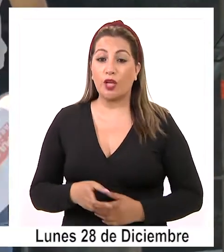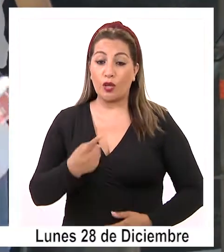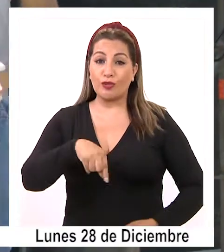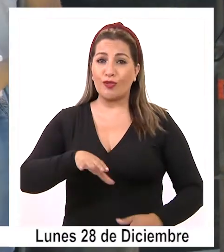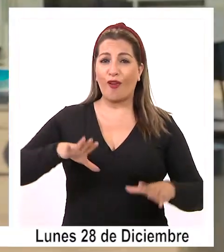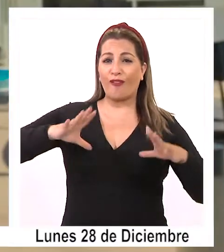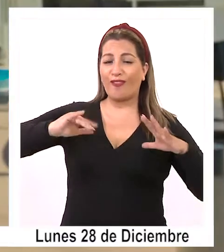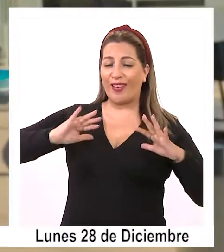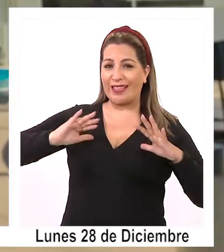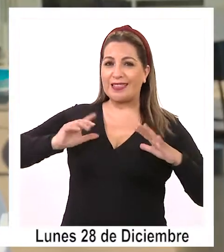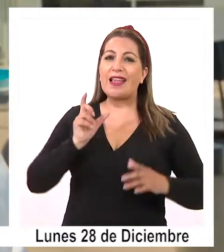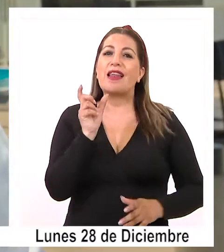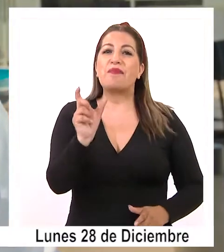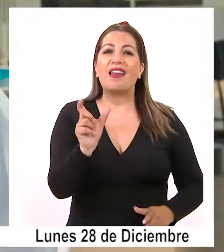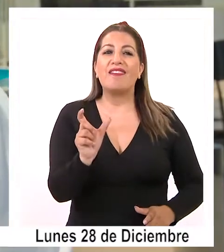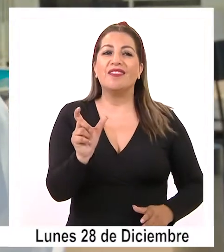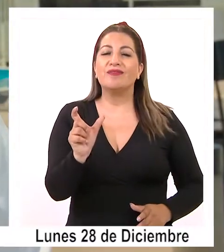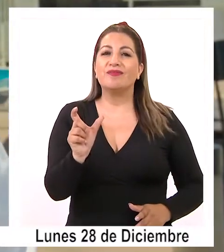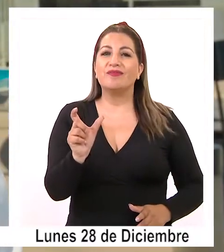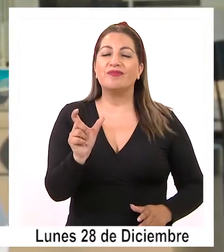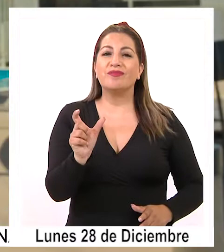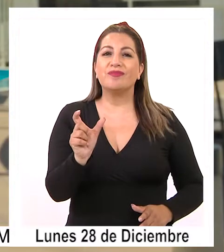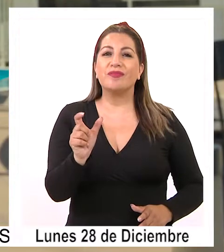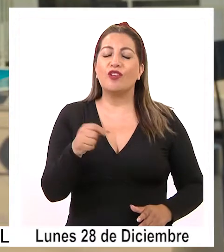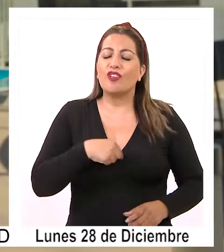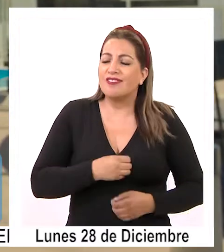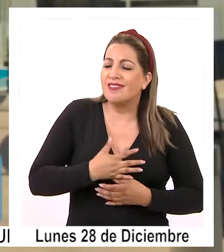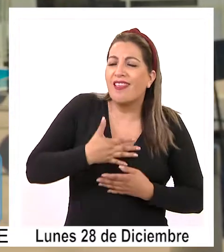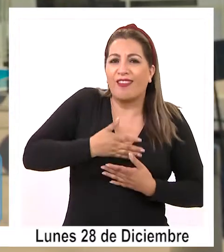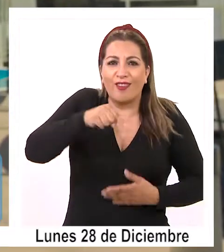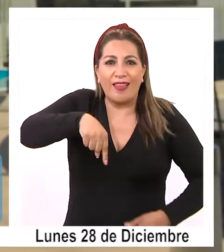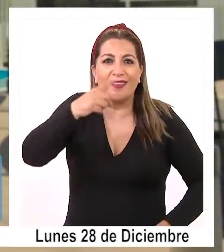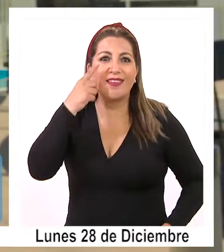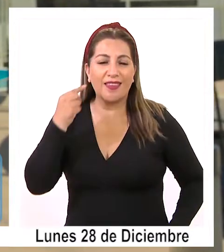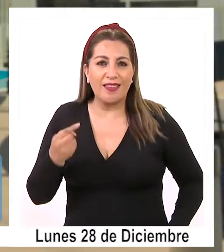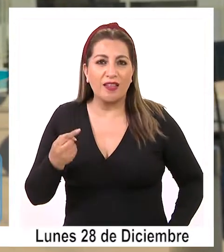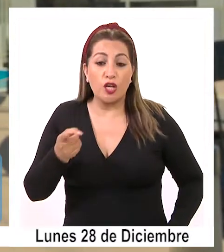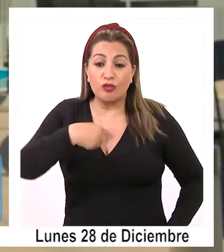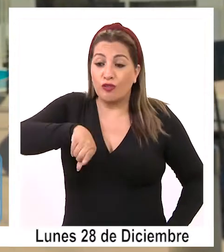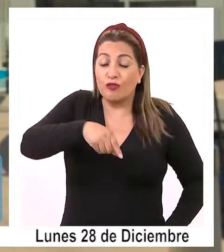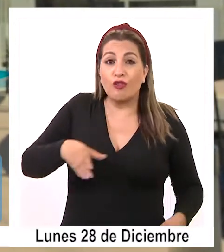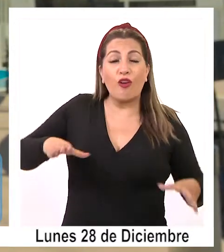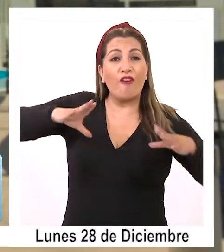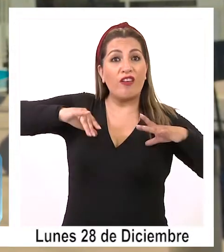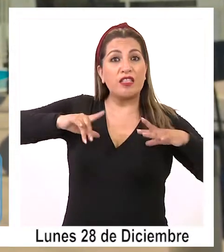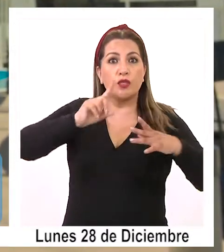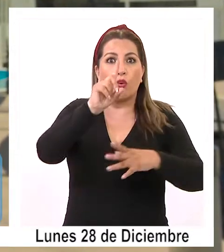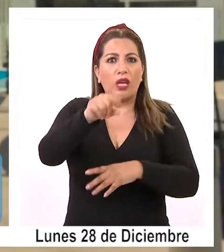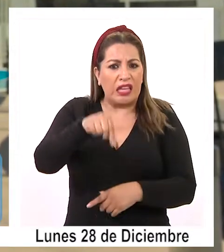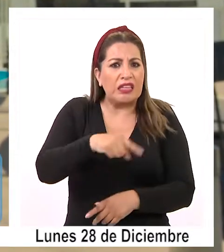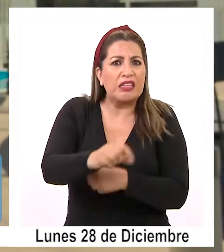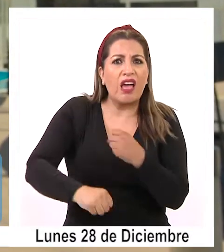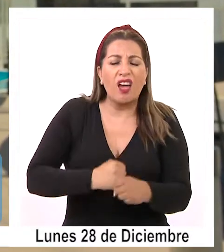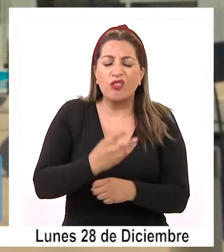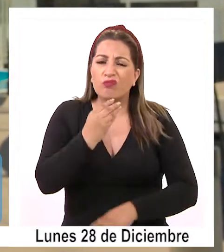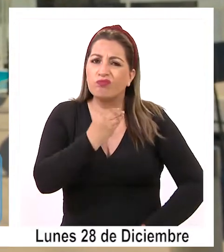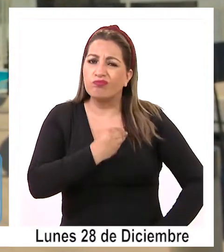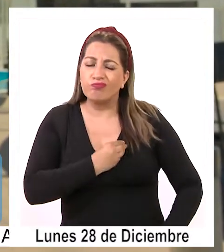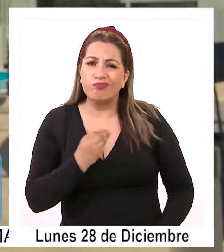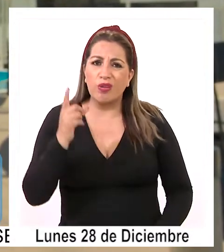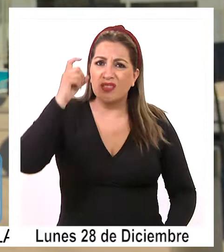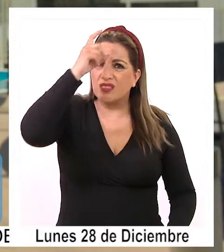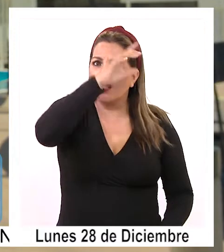Felices es la palabra que puede definir nuestro sentimiento de este día. Felices porque después de un año bastante triste,